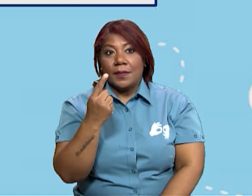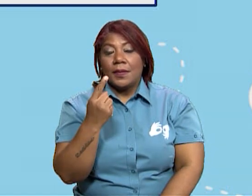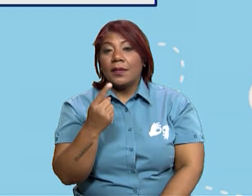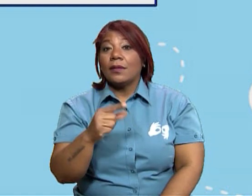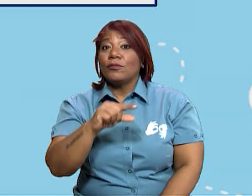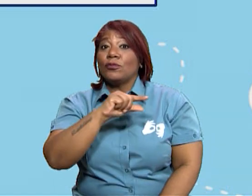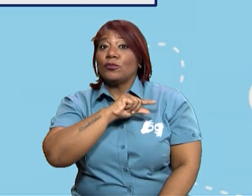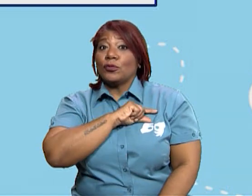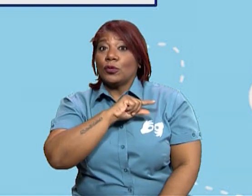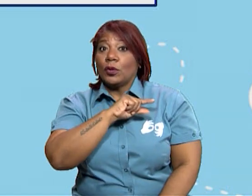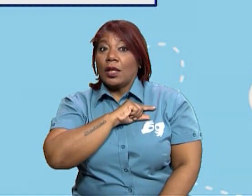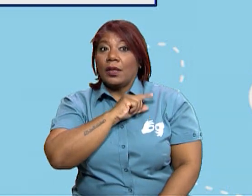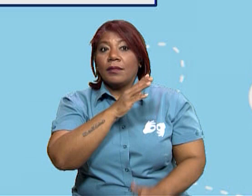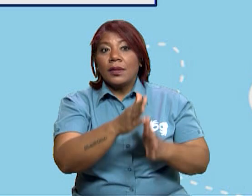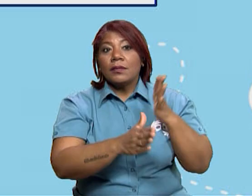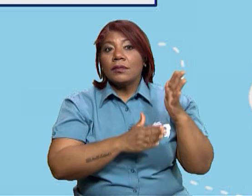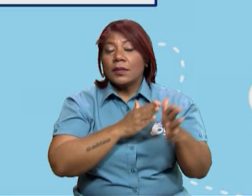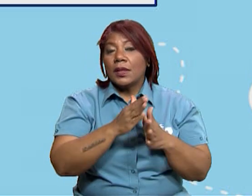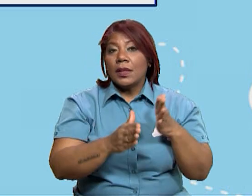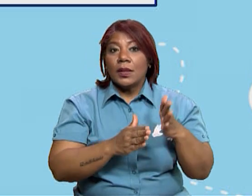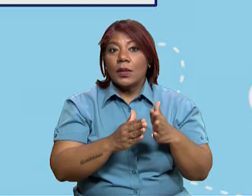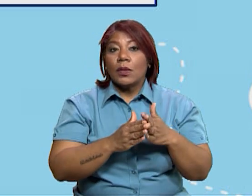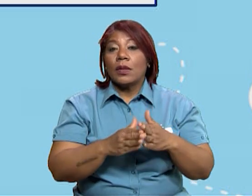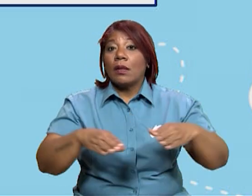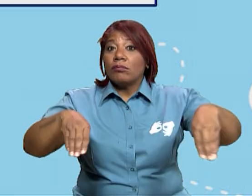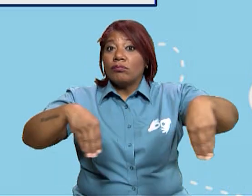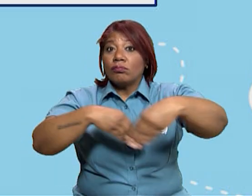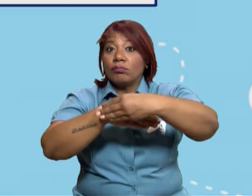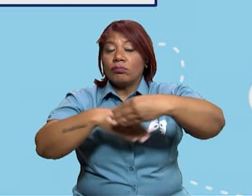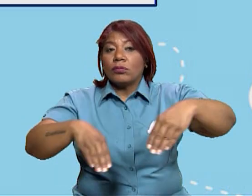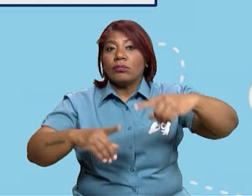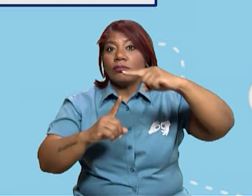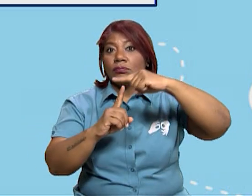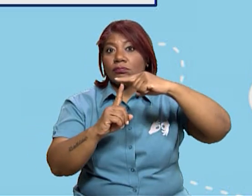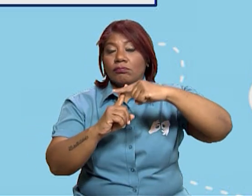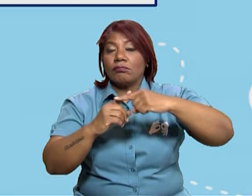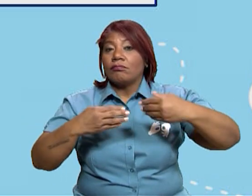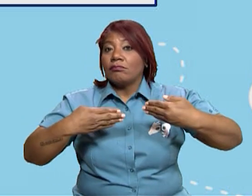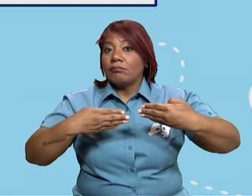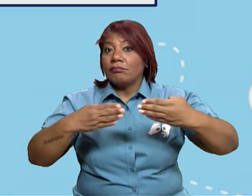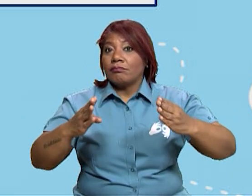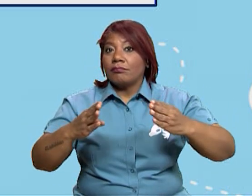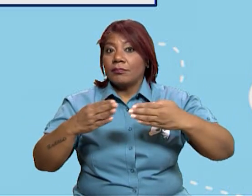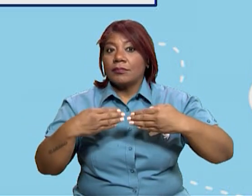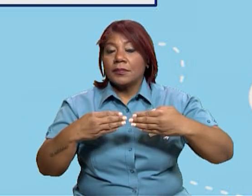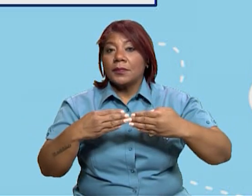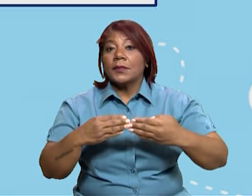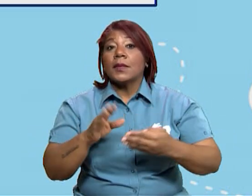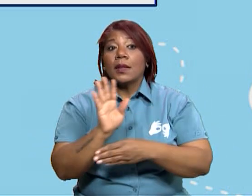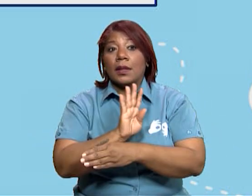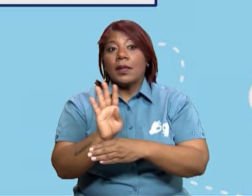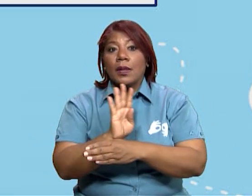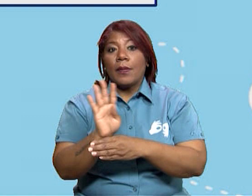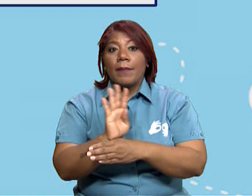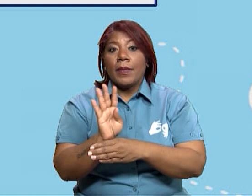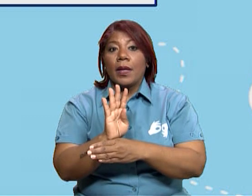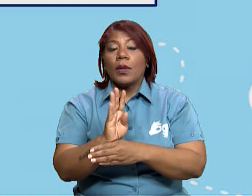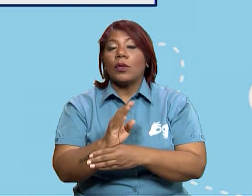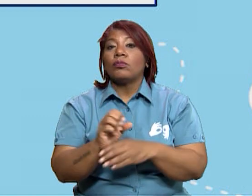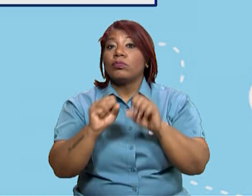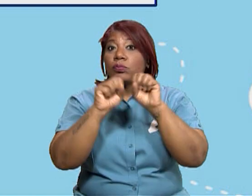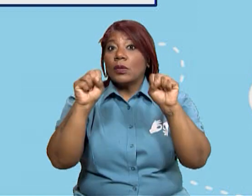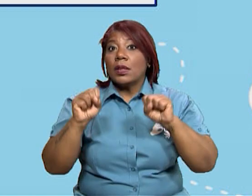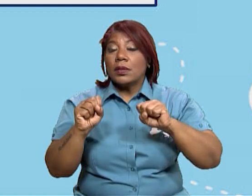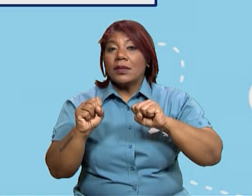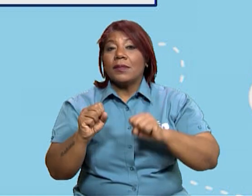de la zona libre de Colón, la carretera transísmica, canal de Panamá, centro bancario y los